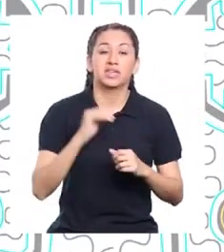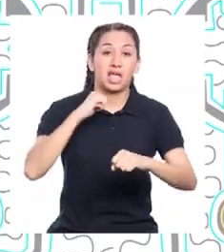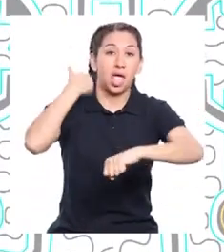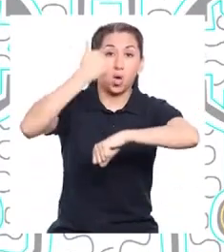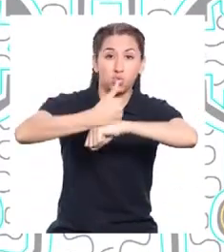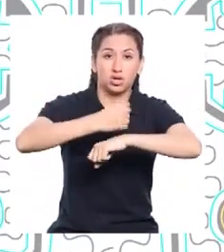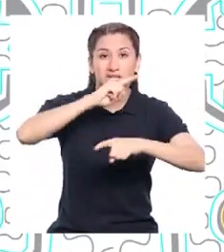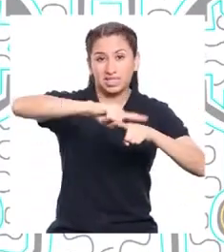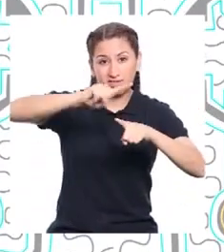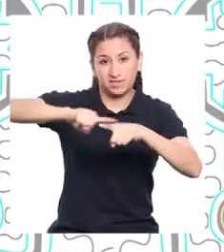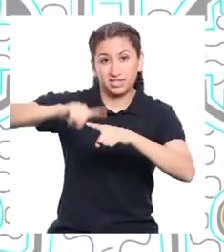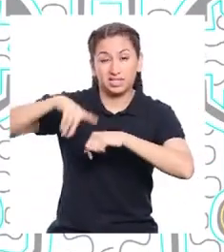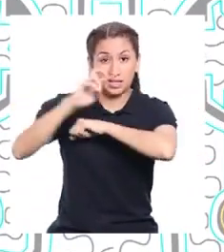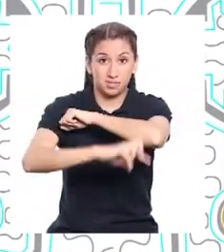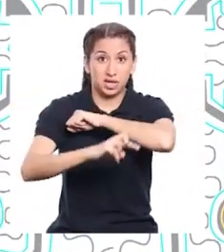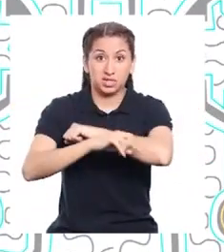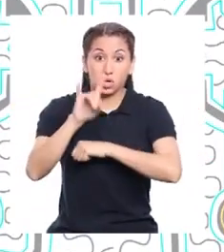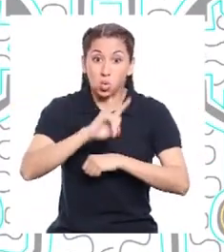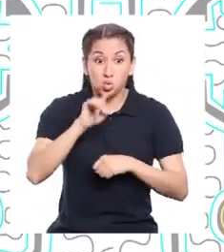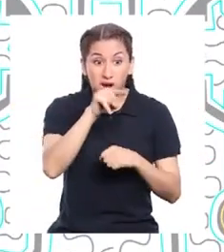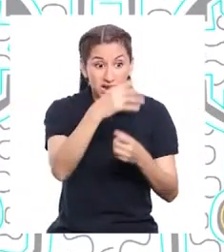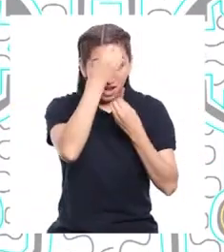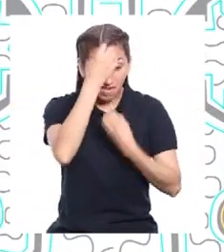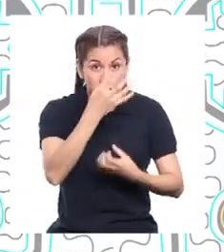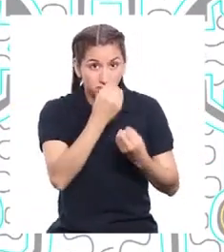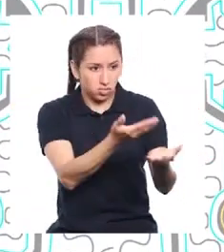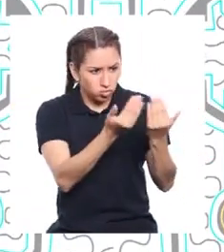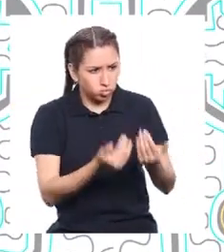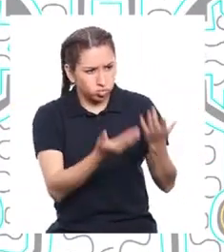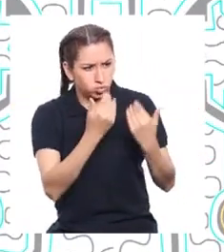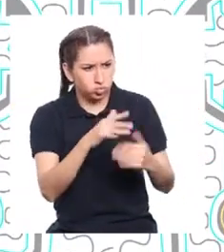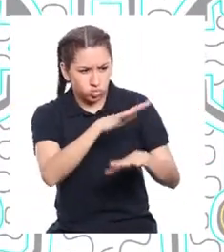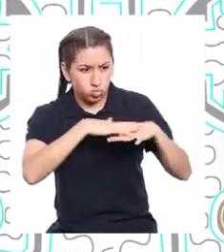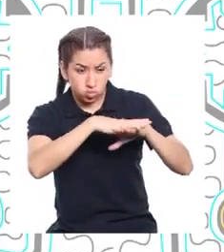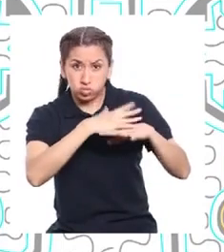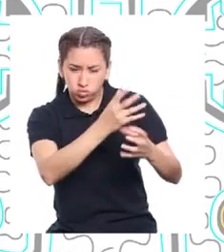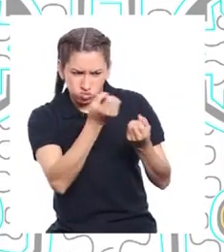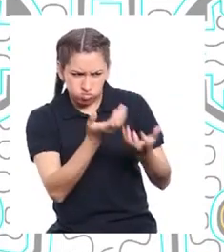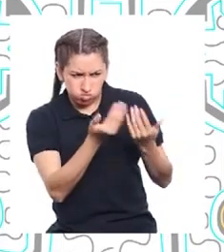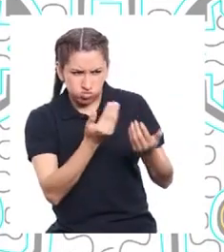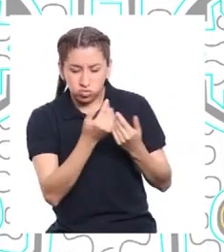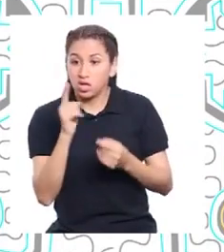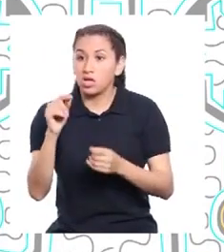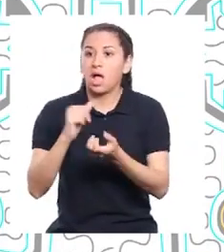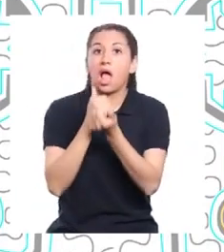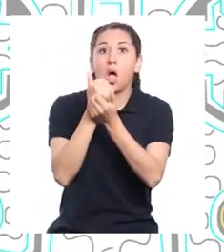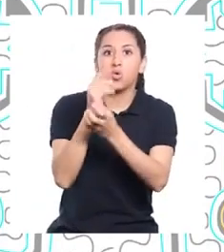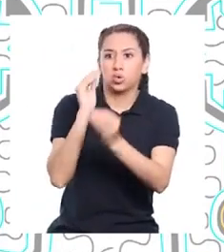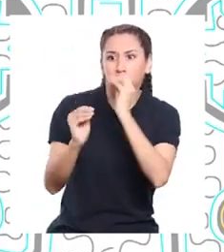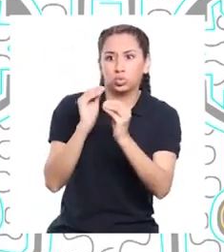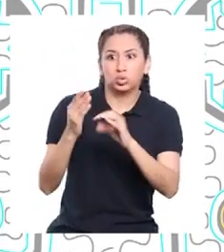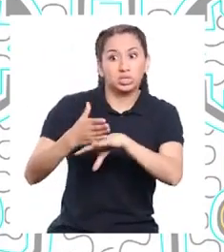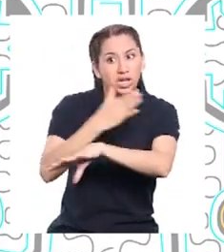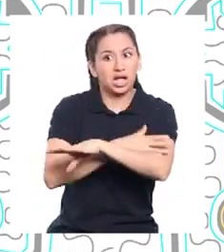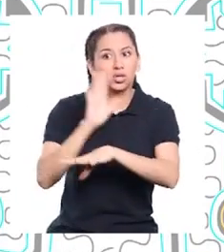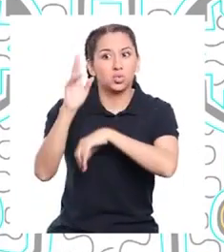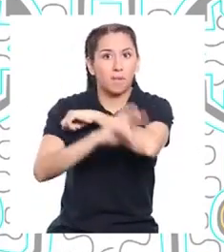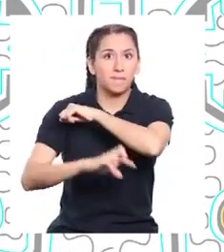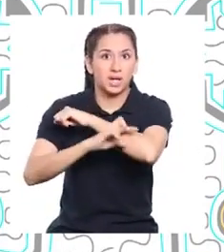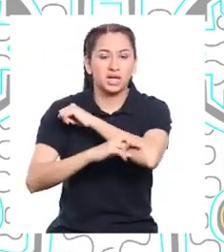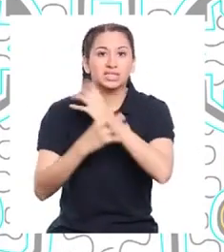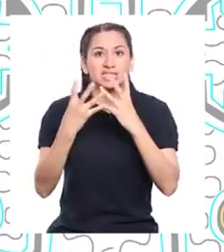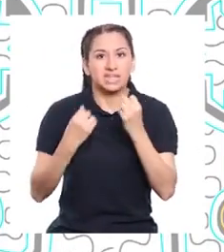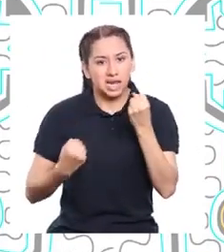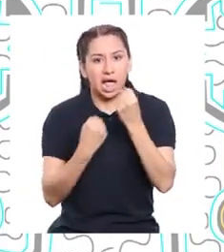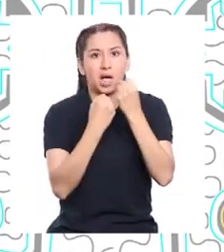diversos países del mundo utilizan esta información para tomar decisiones que mejoren el ambiente en sus países y eviten contribuir